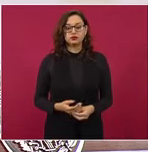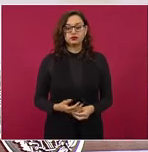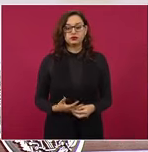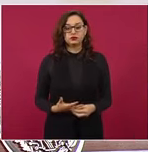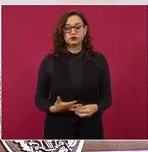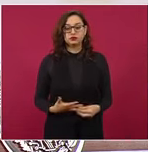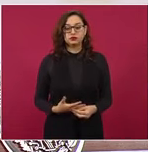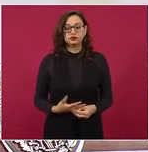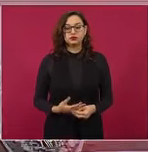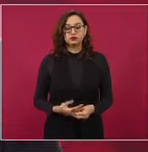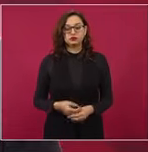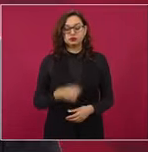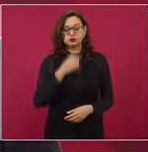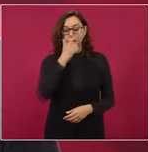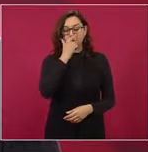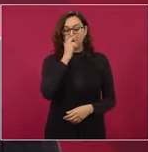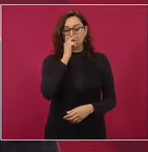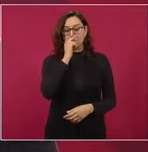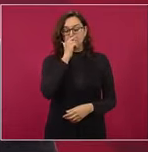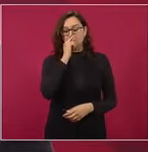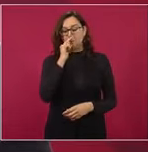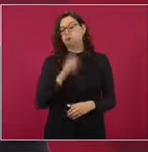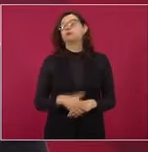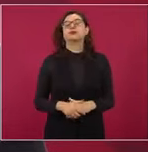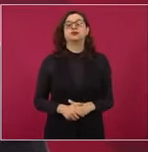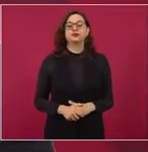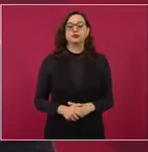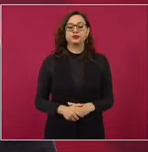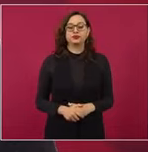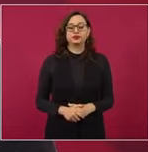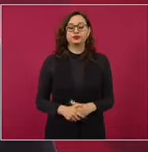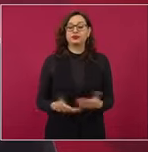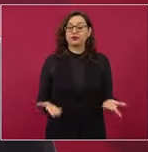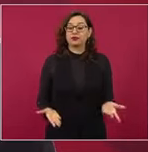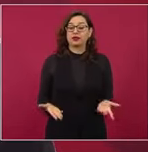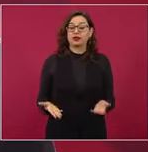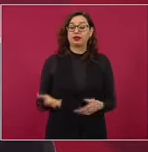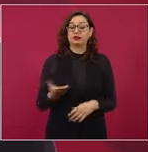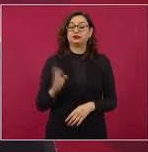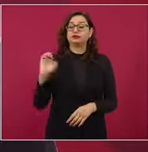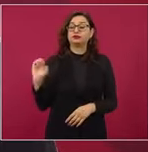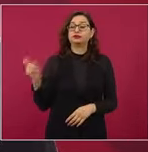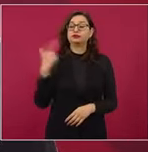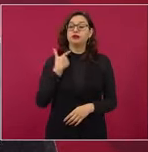En el tiempo del gobierno de Salinas de Gortari,